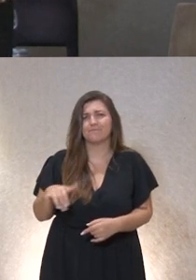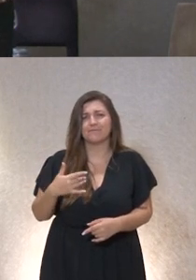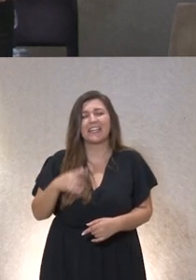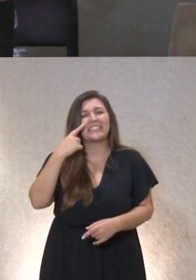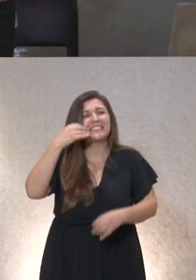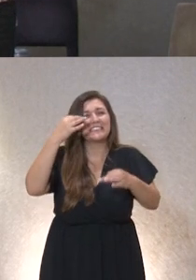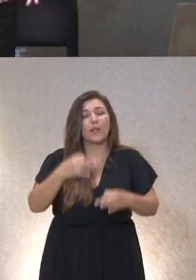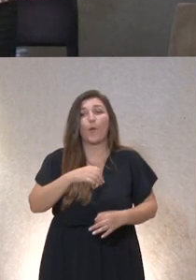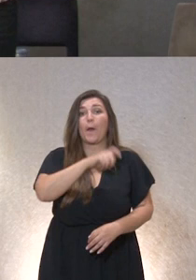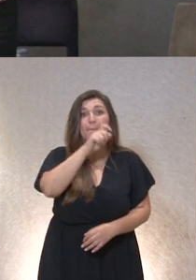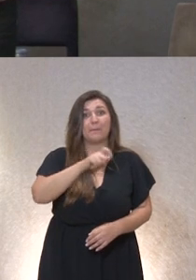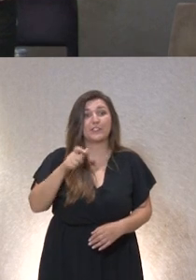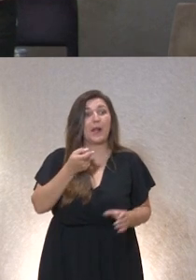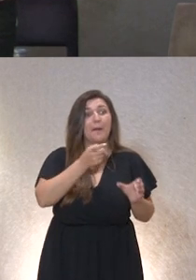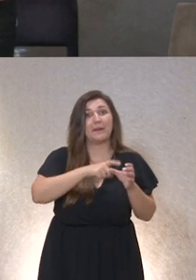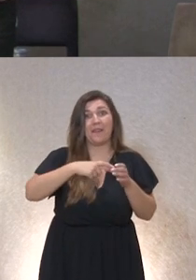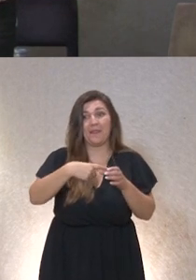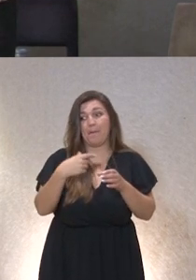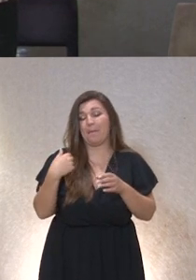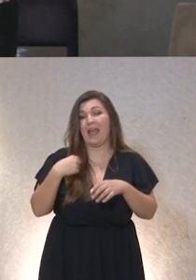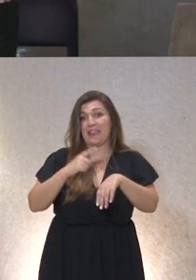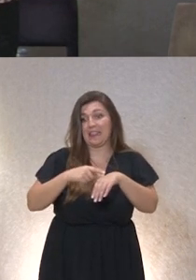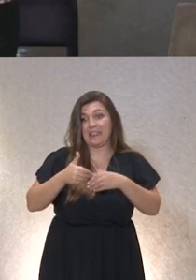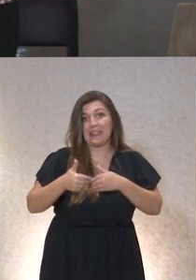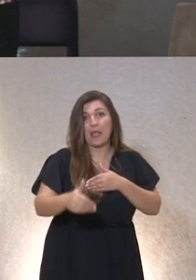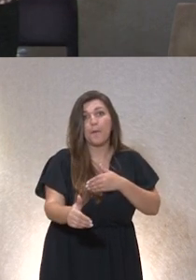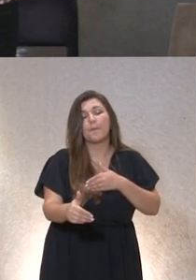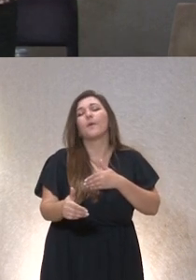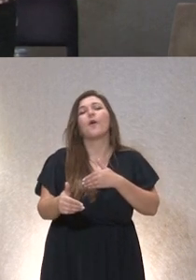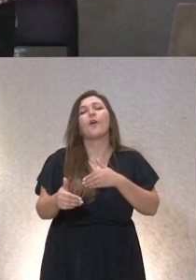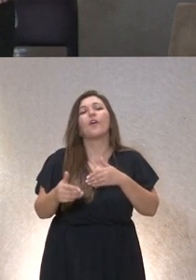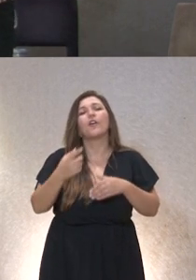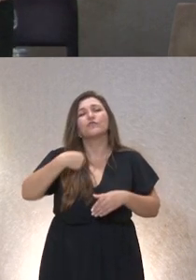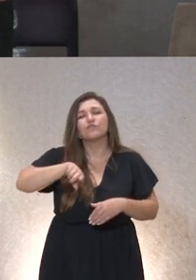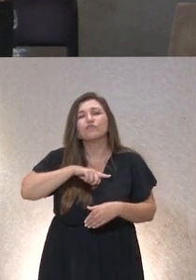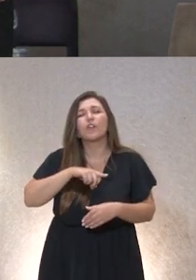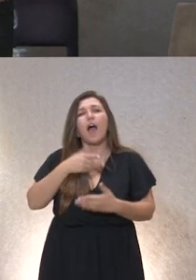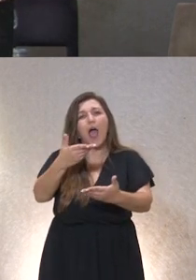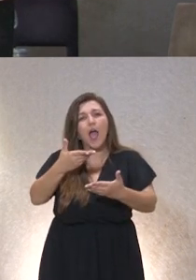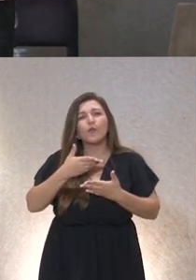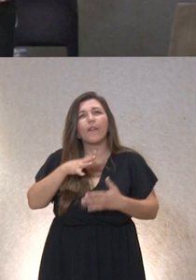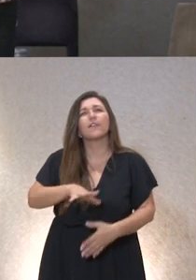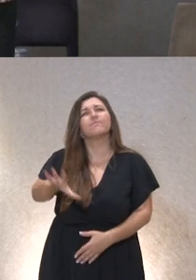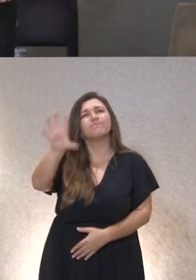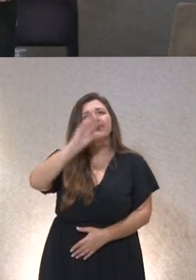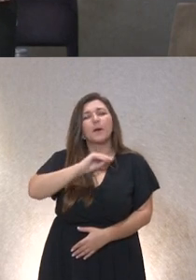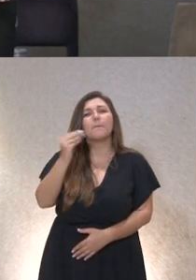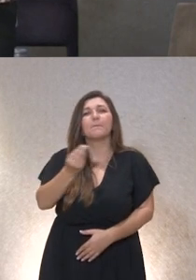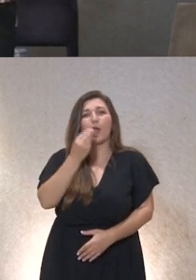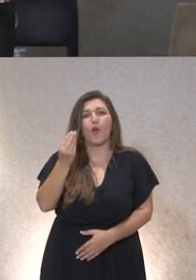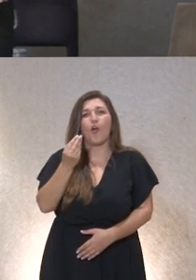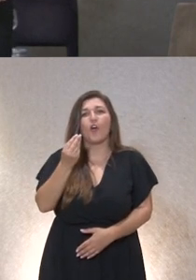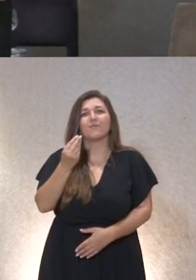que participan estos próximos minutos en la mesa nos van a ayudar a entender mejor a quienes